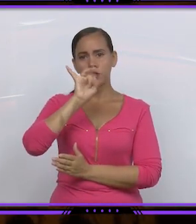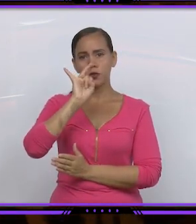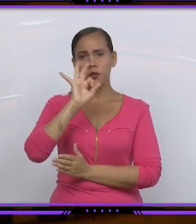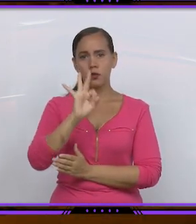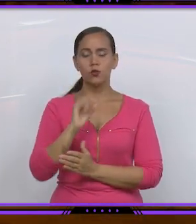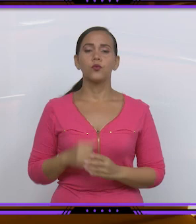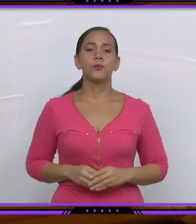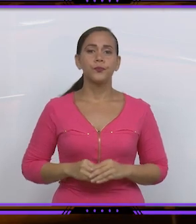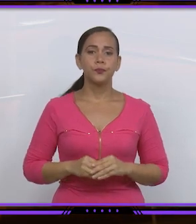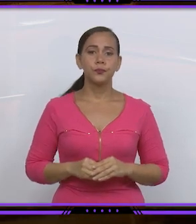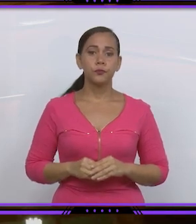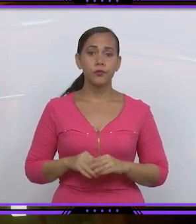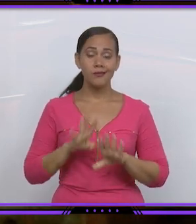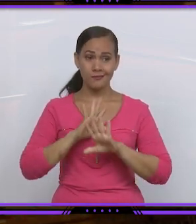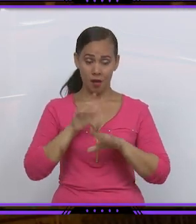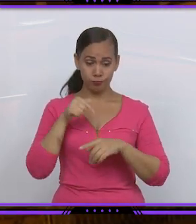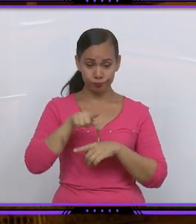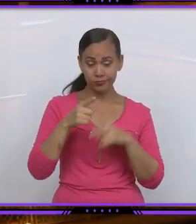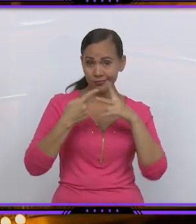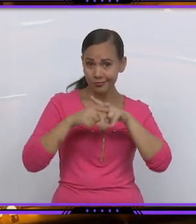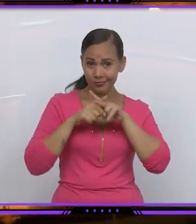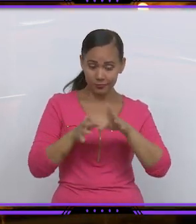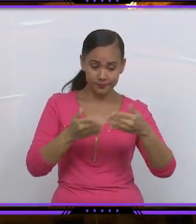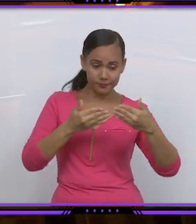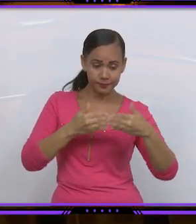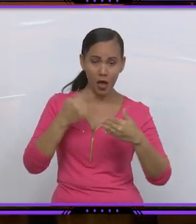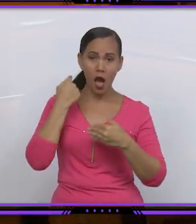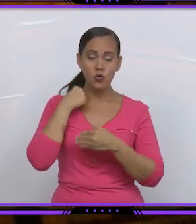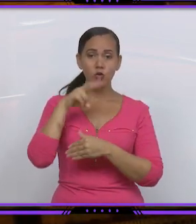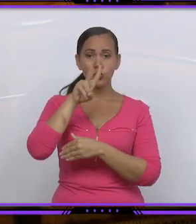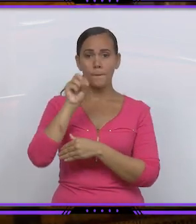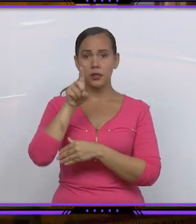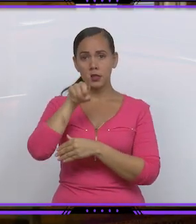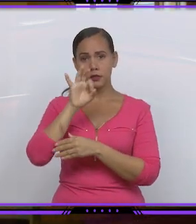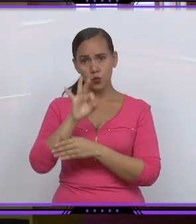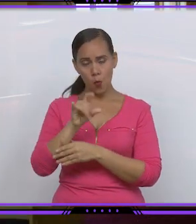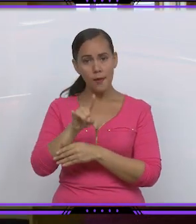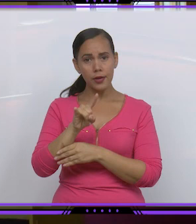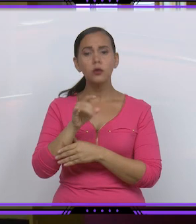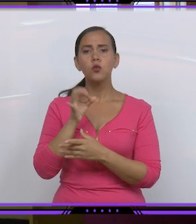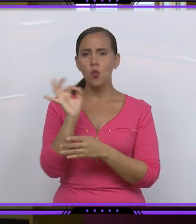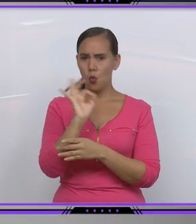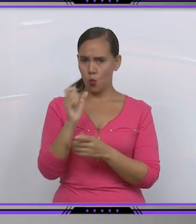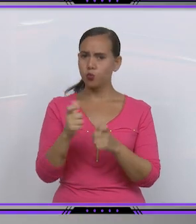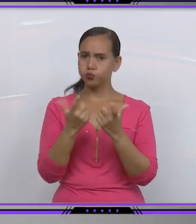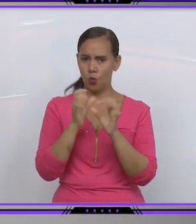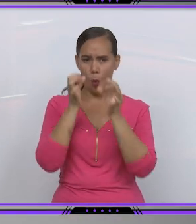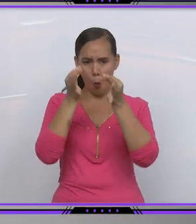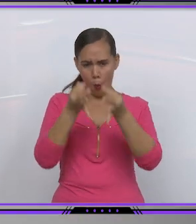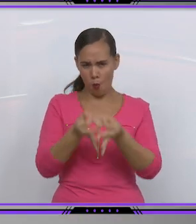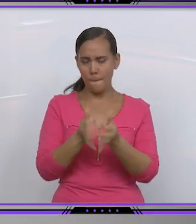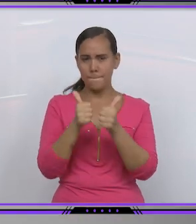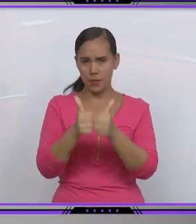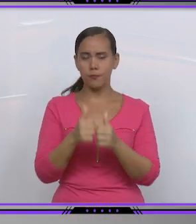a pesar de su última reparación capital culminada en 2019 conserva un 92% su estructura original.